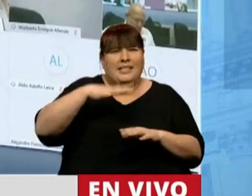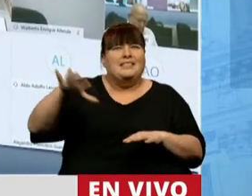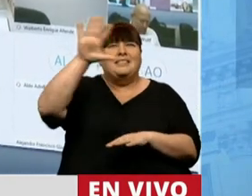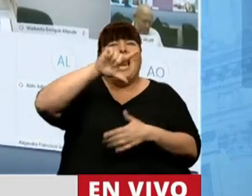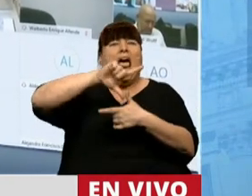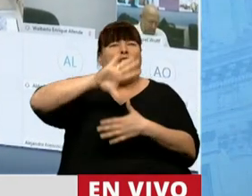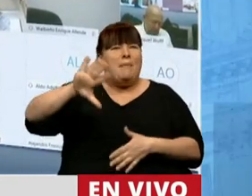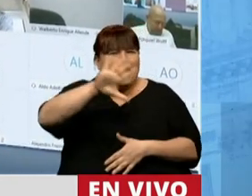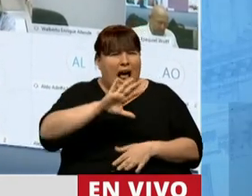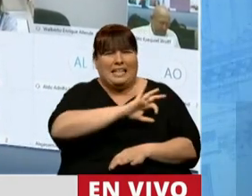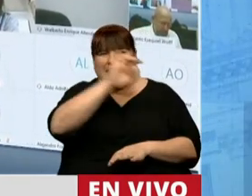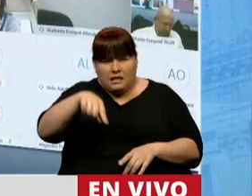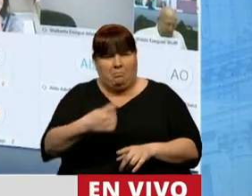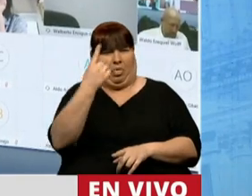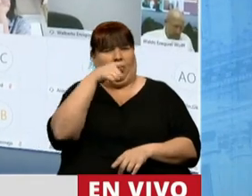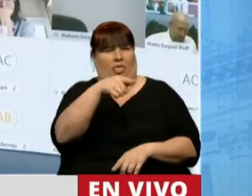continente latinoamericano.